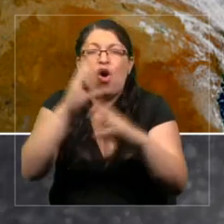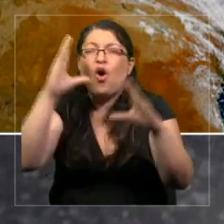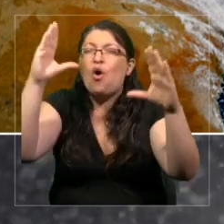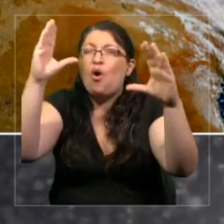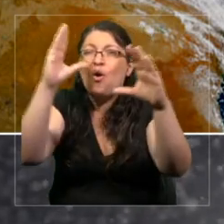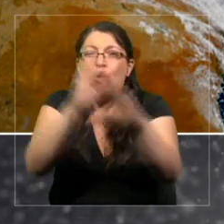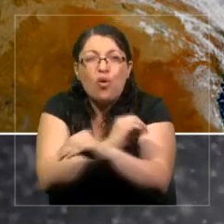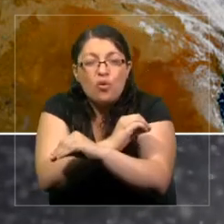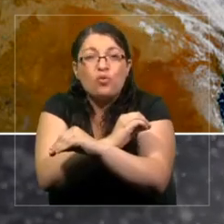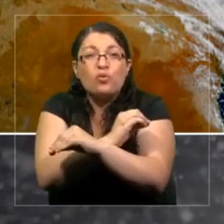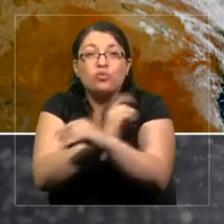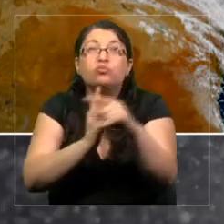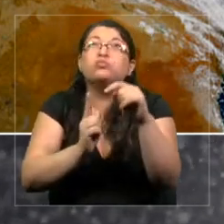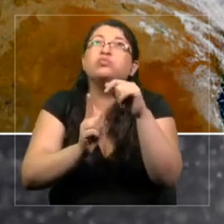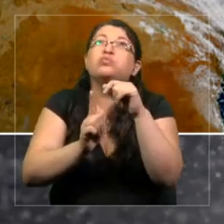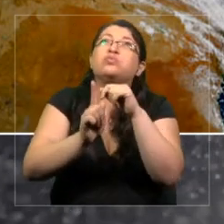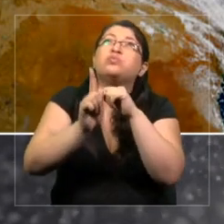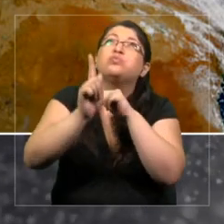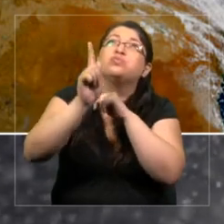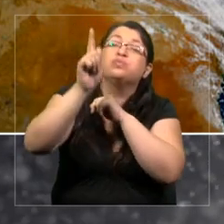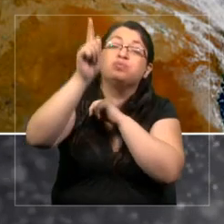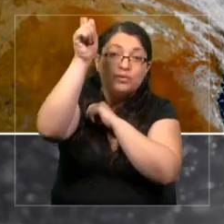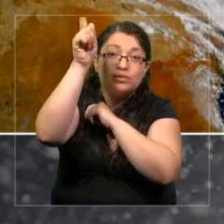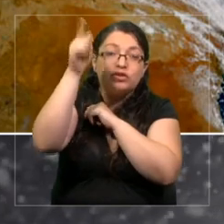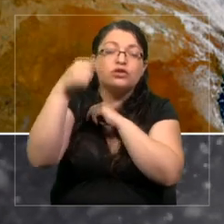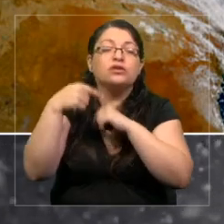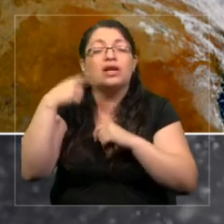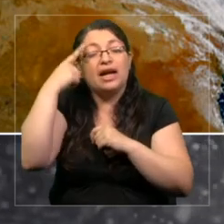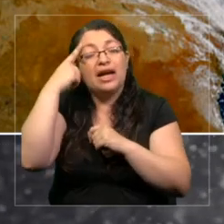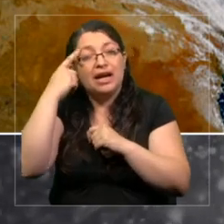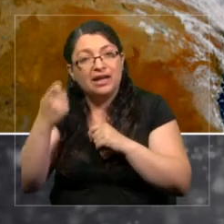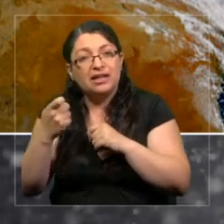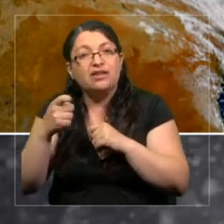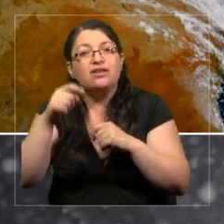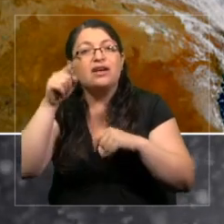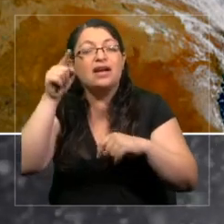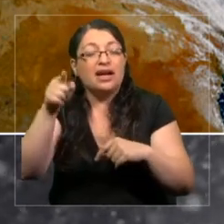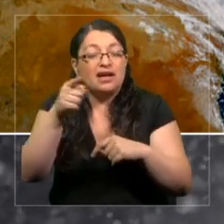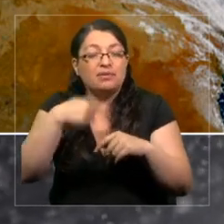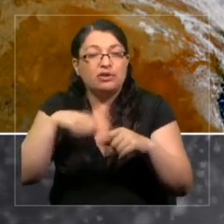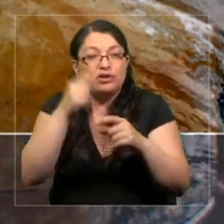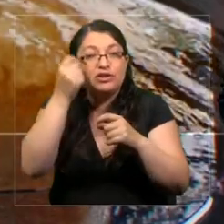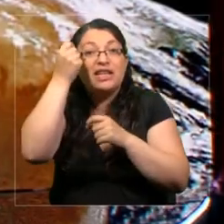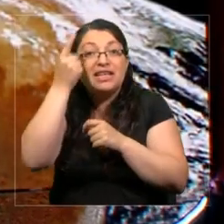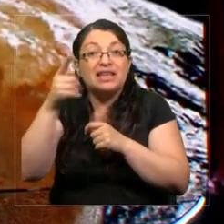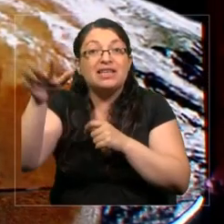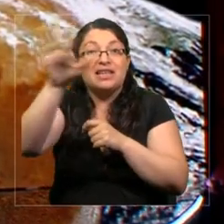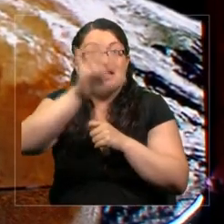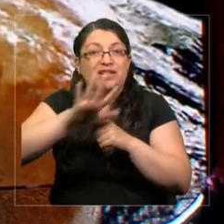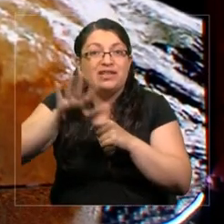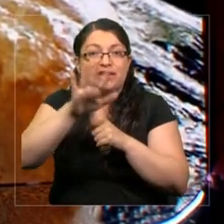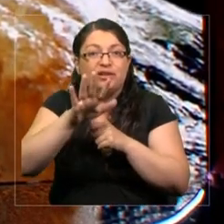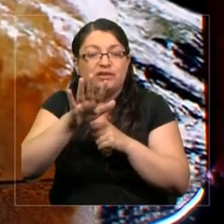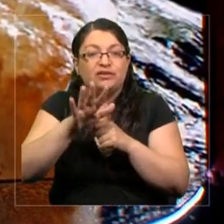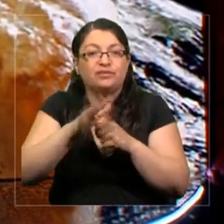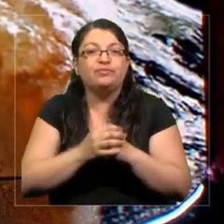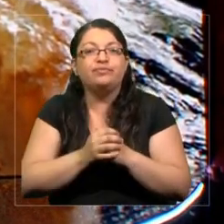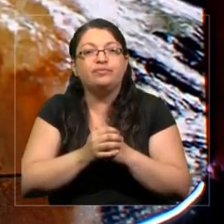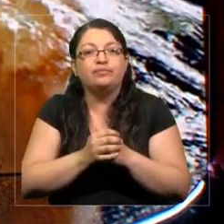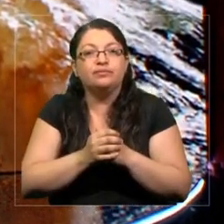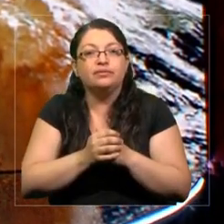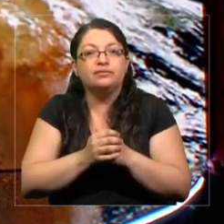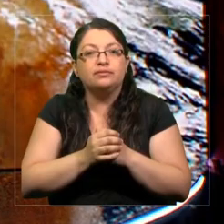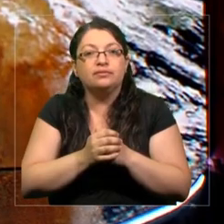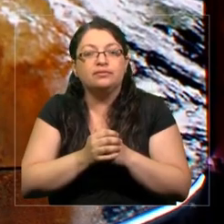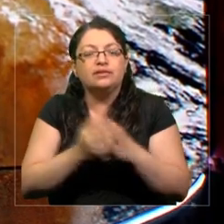que para entender esto tenemos que gastar trillones de